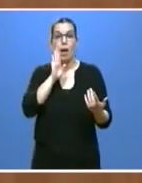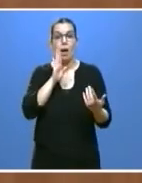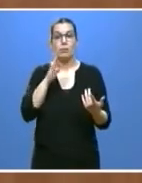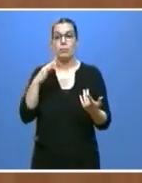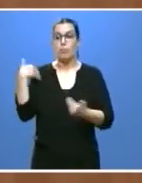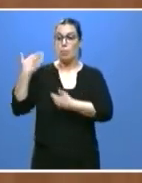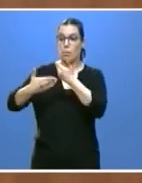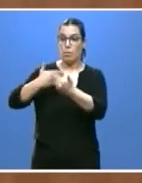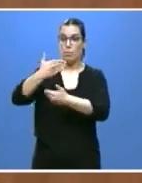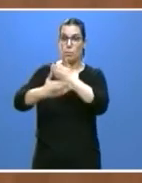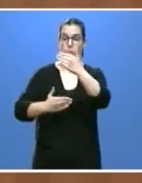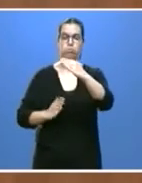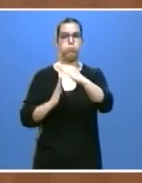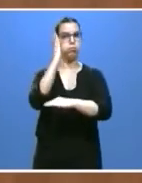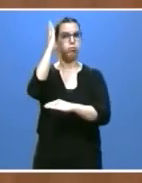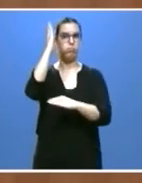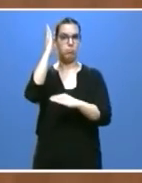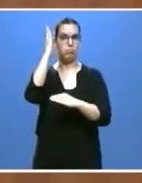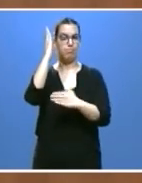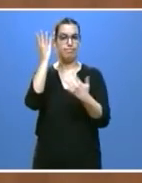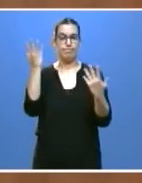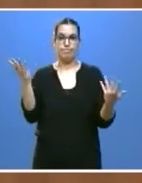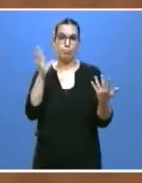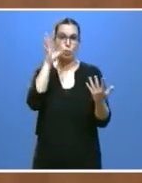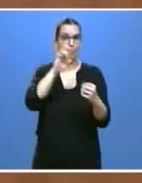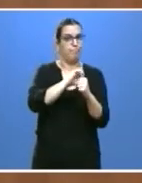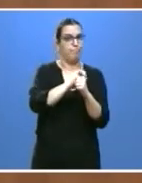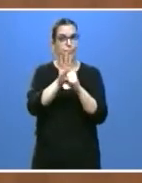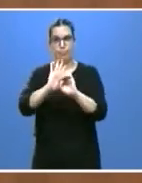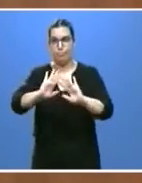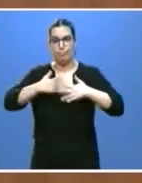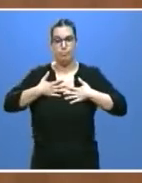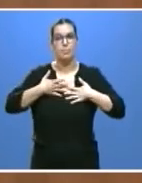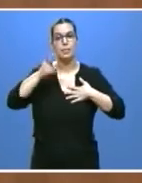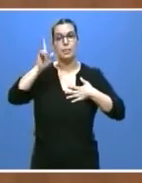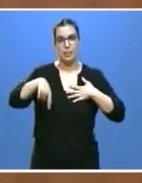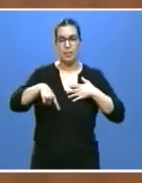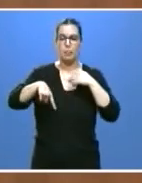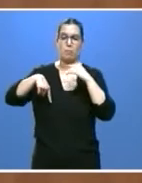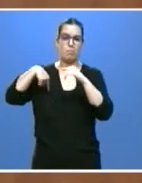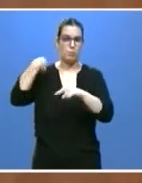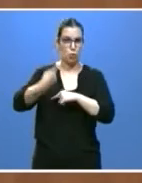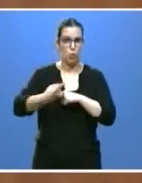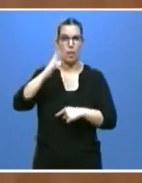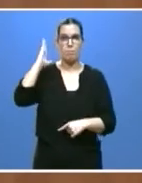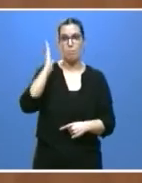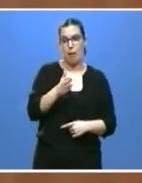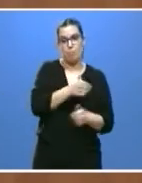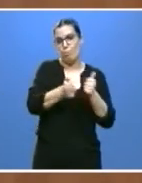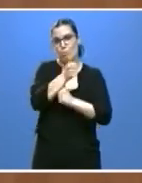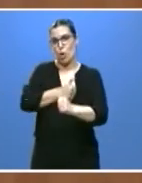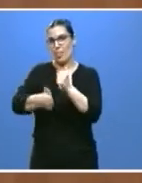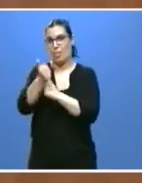senda económica se vio truncada por la COVID-19 que también alteró claramente las prioridades